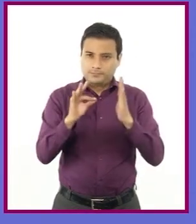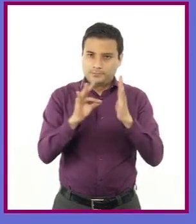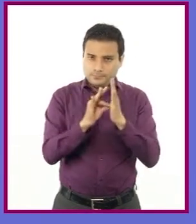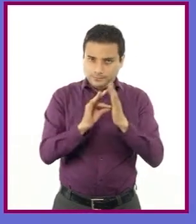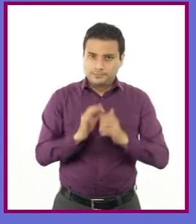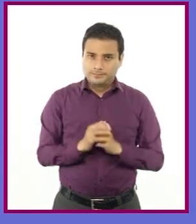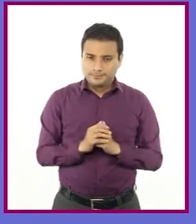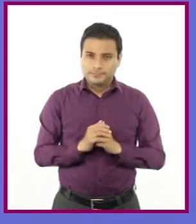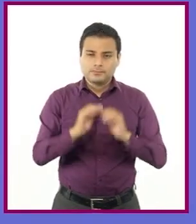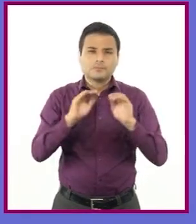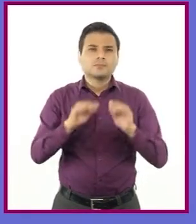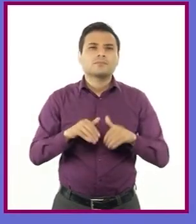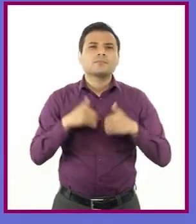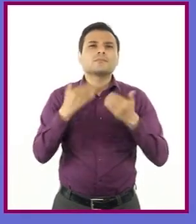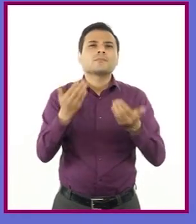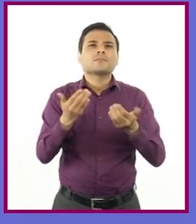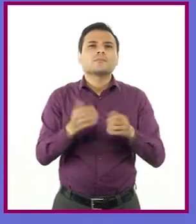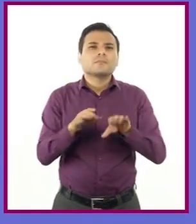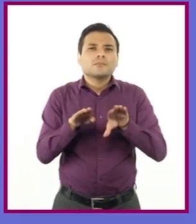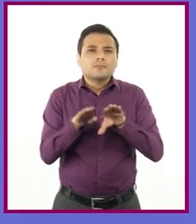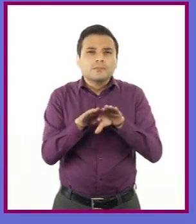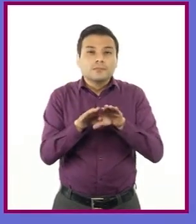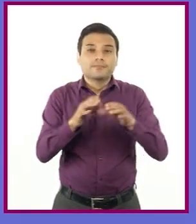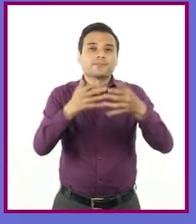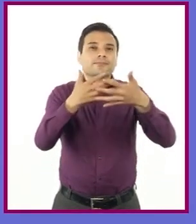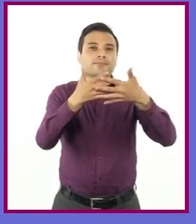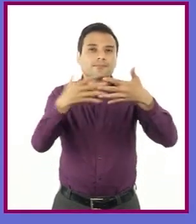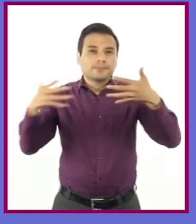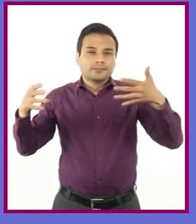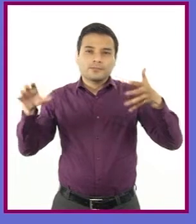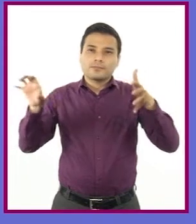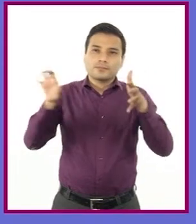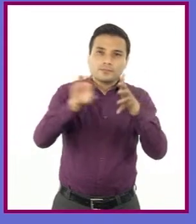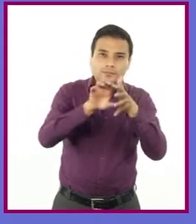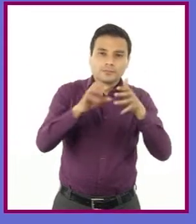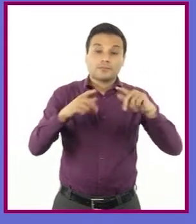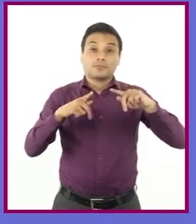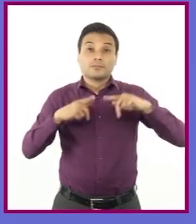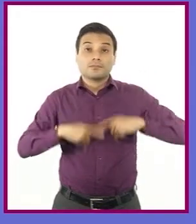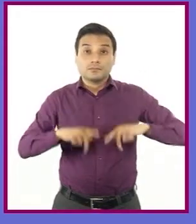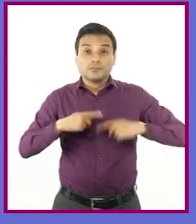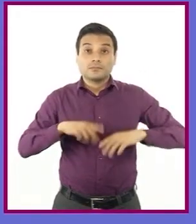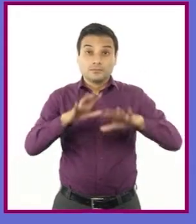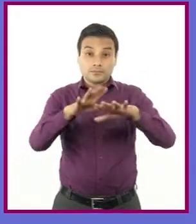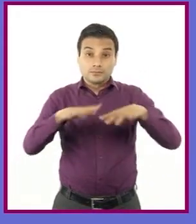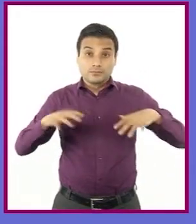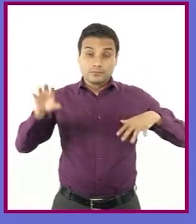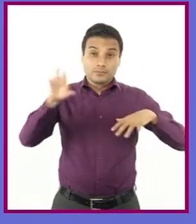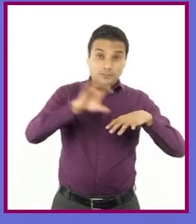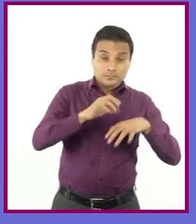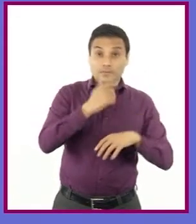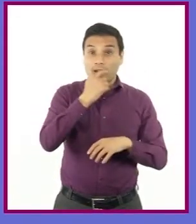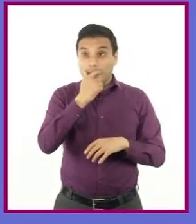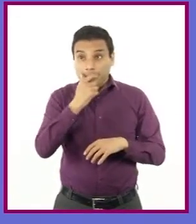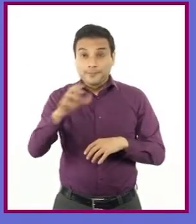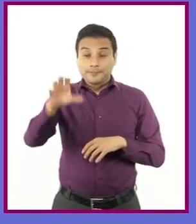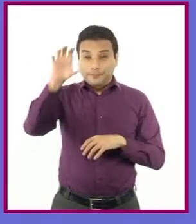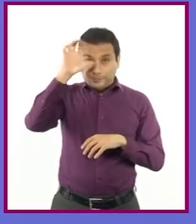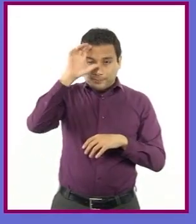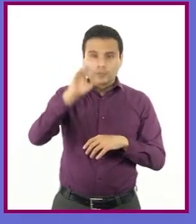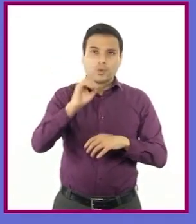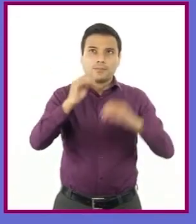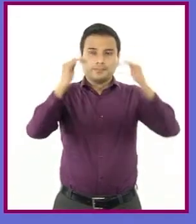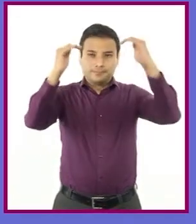del campo cuando el balón toca el techo, la red, los postes, el público o a los árbitros. ¿Las comas están bien puestas?